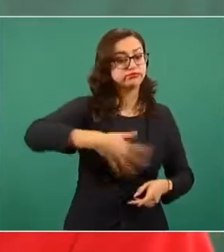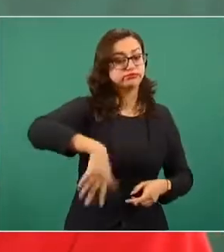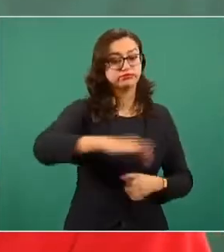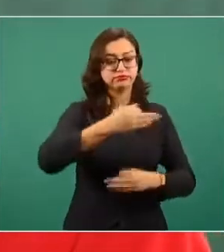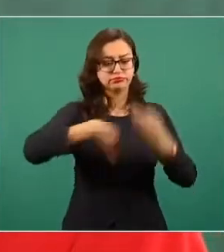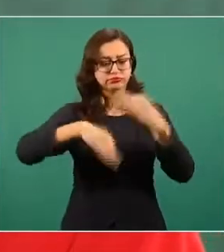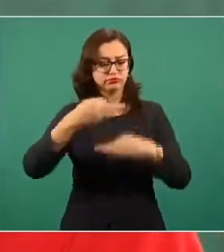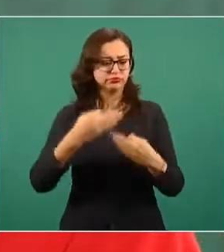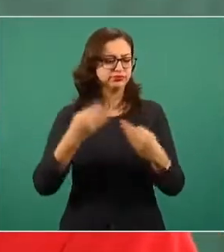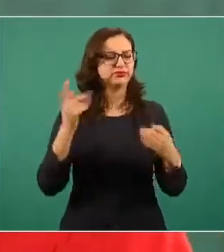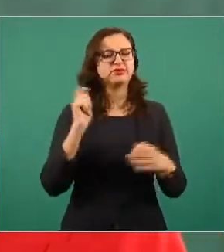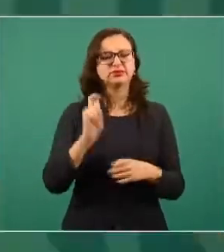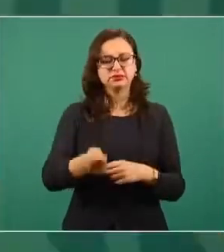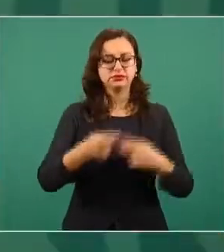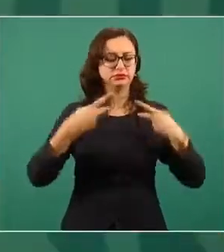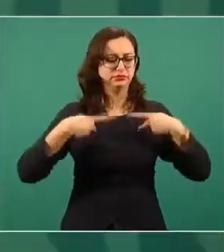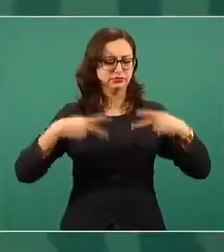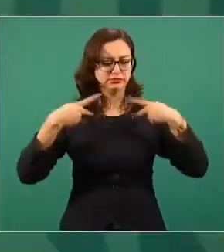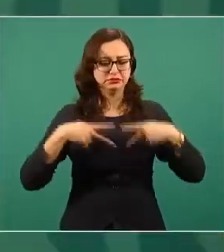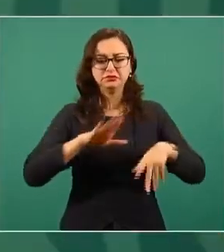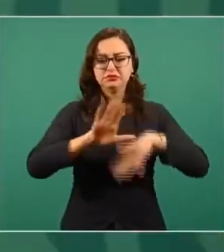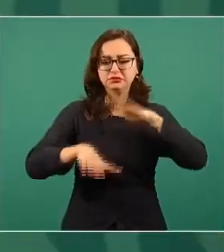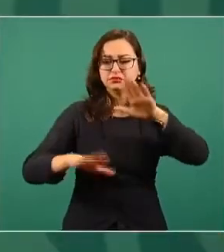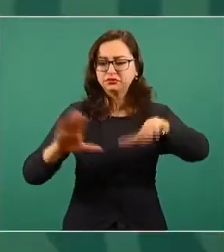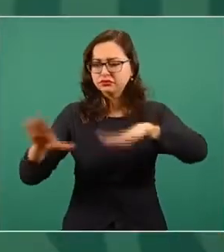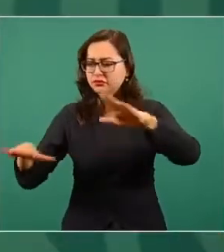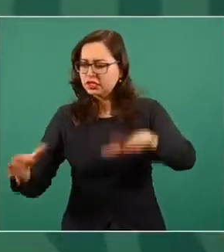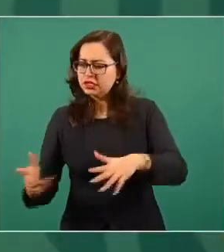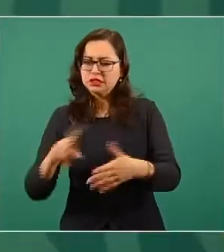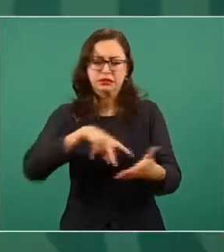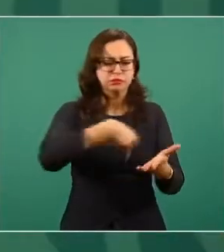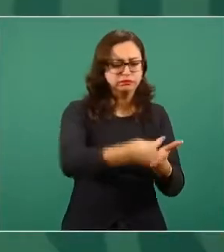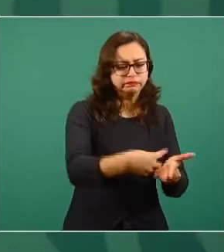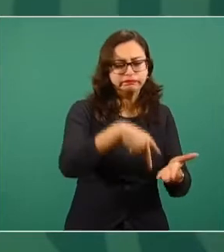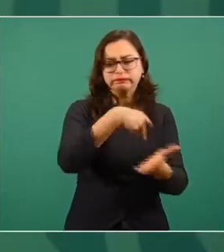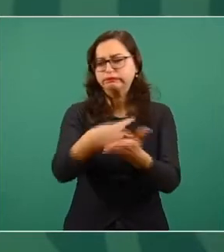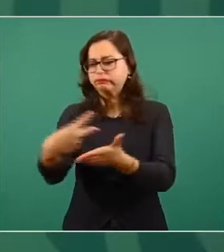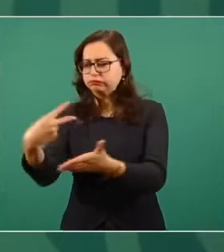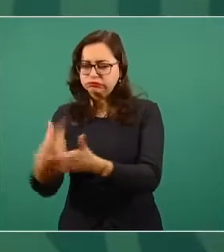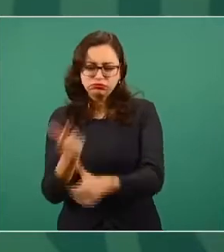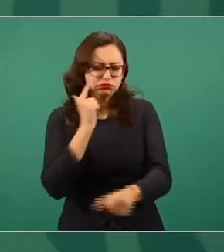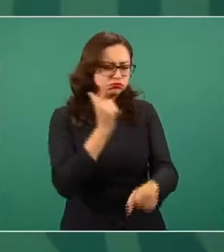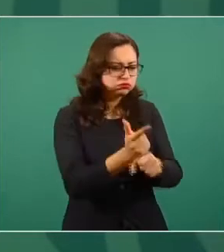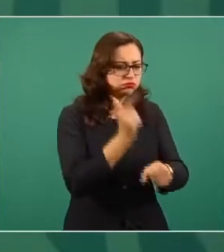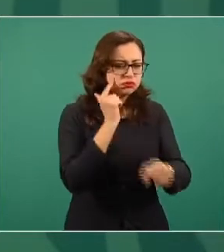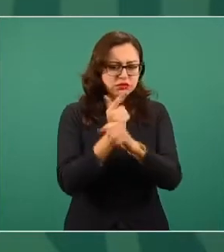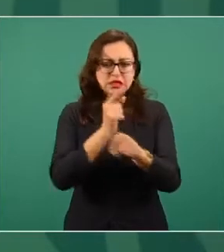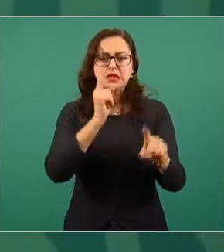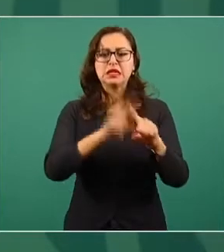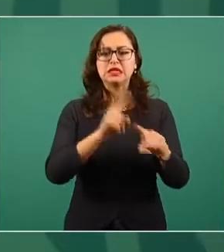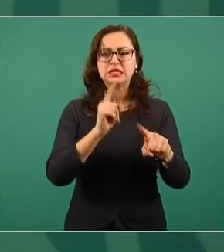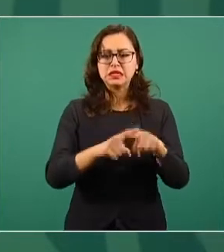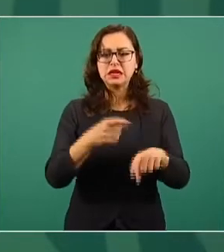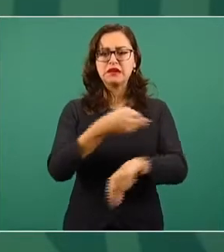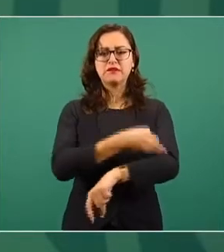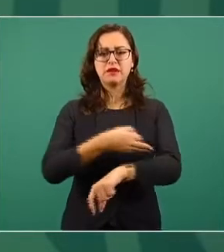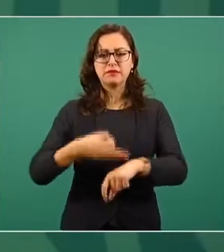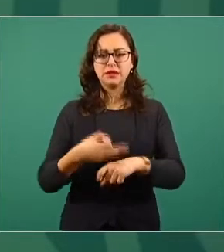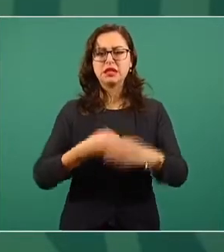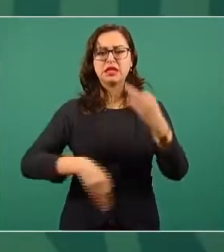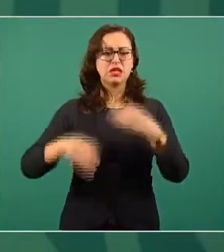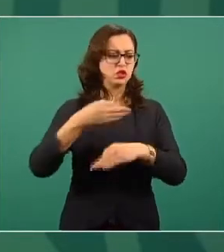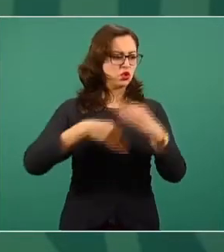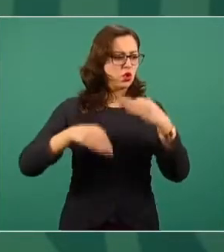identificación humana, el mecanismo extraordinario y las fosas y cómo se han estado encontrando y las